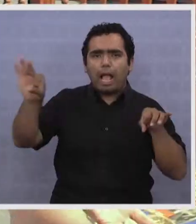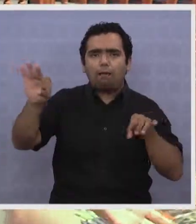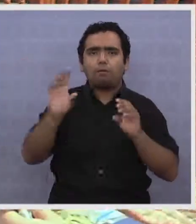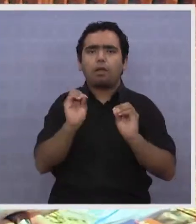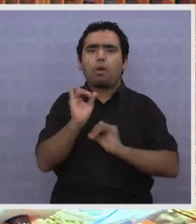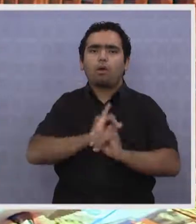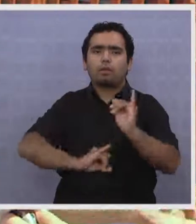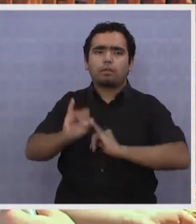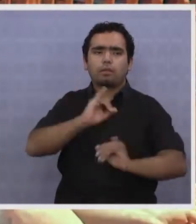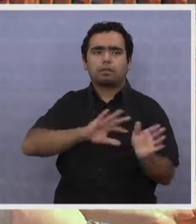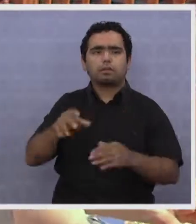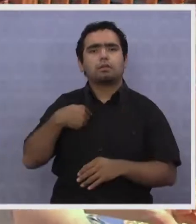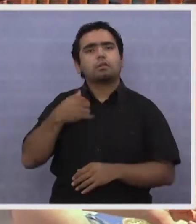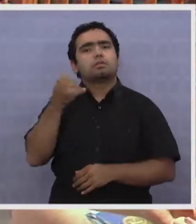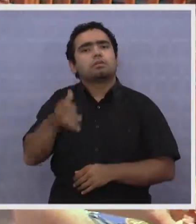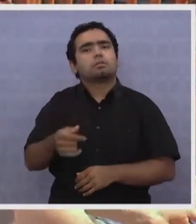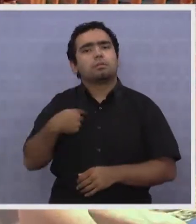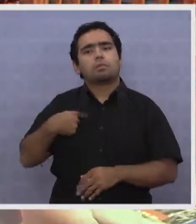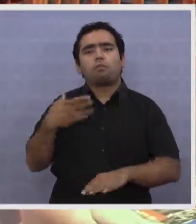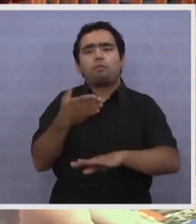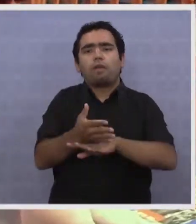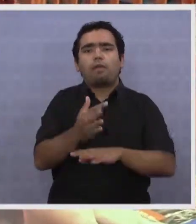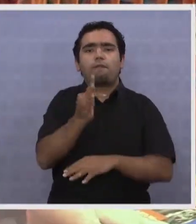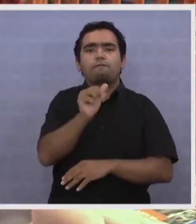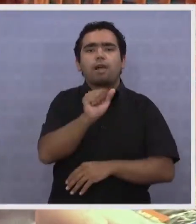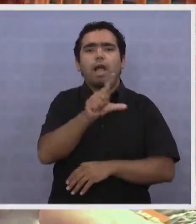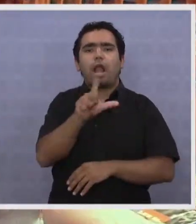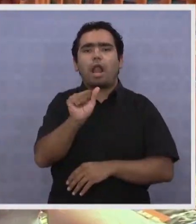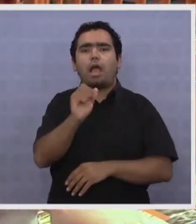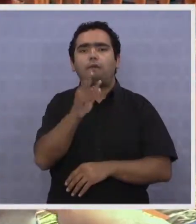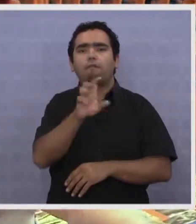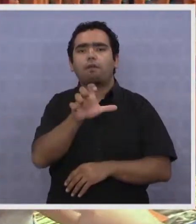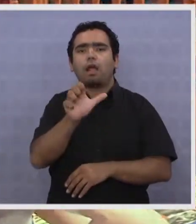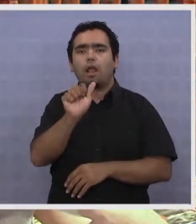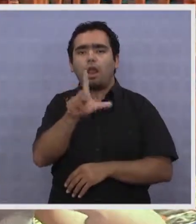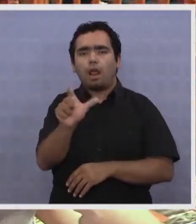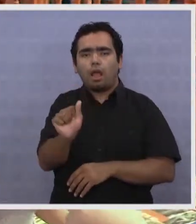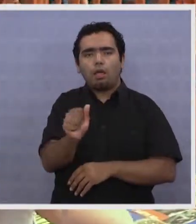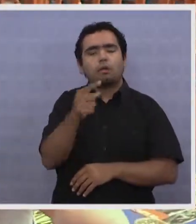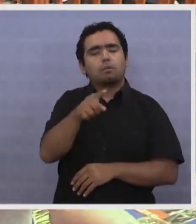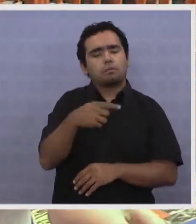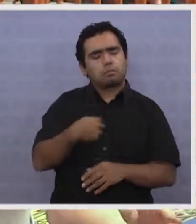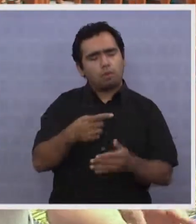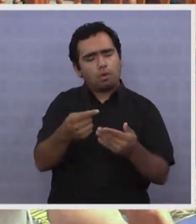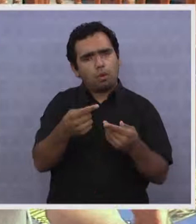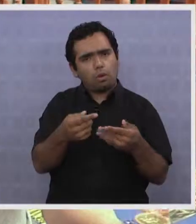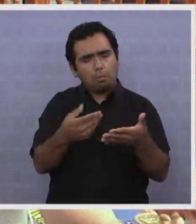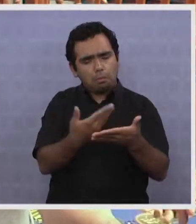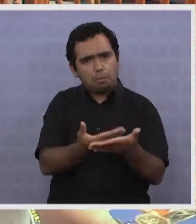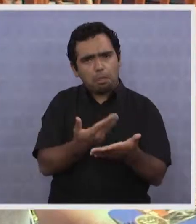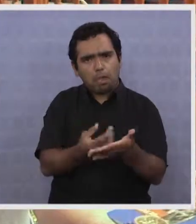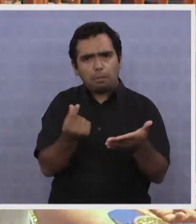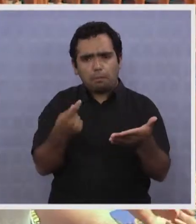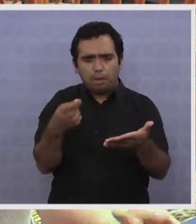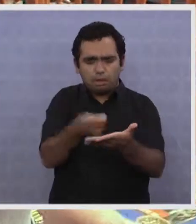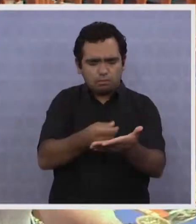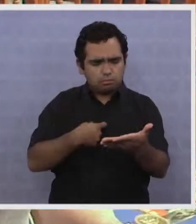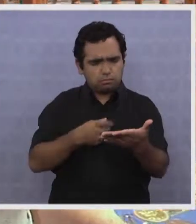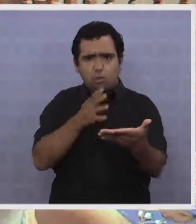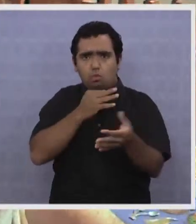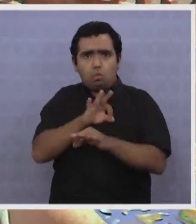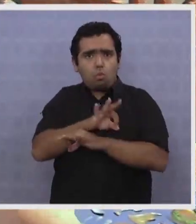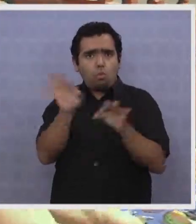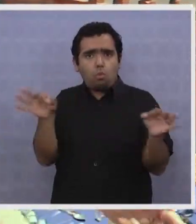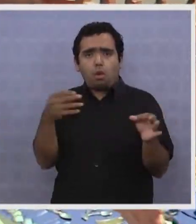pasó es que he ido a pagar en Falabella, ¿no es cierto?, y me ha salido una cuenta que no corresponde, que yo no la había usado. Y eran pagos de luz, de agua, de teléfono,